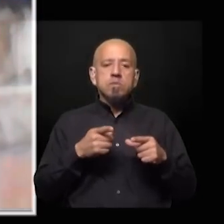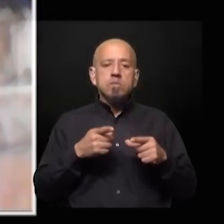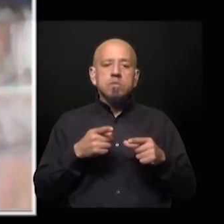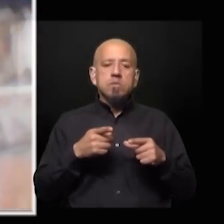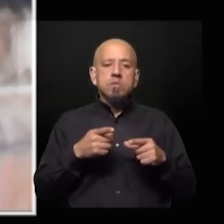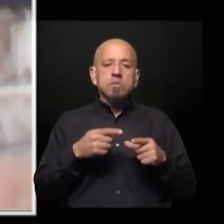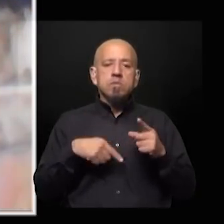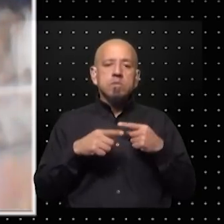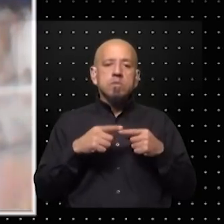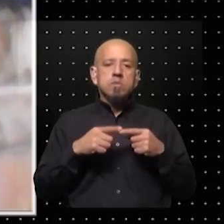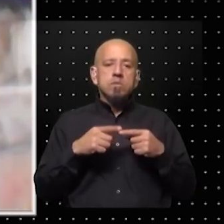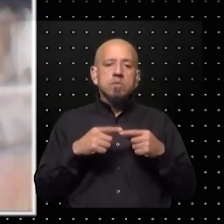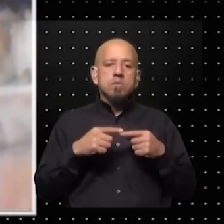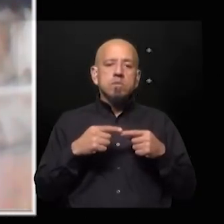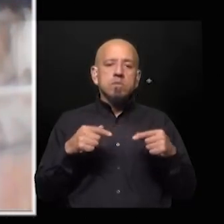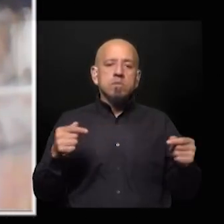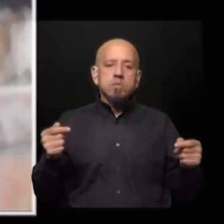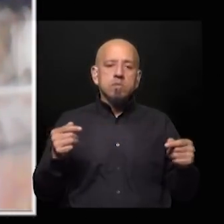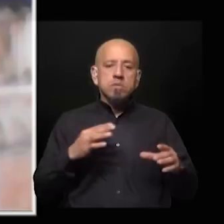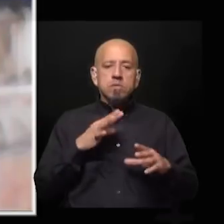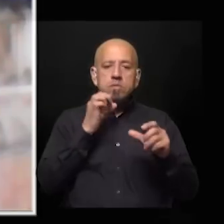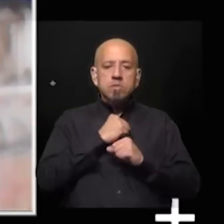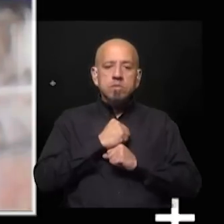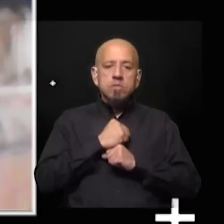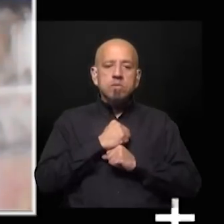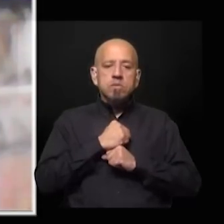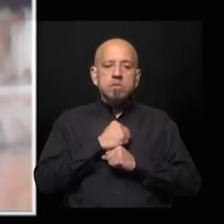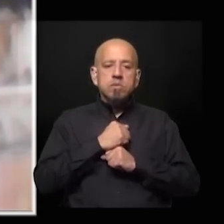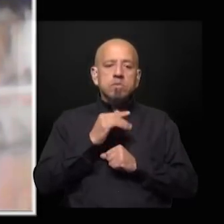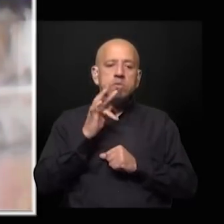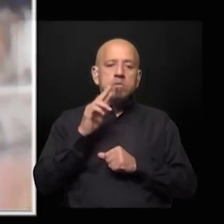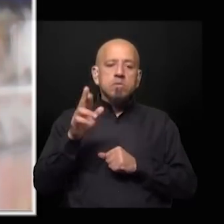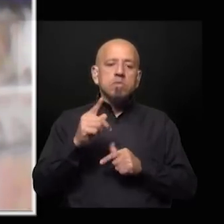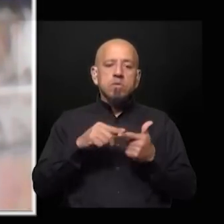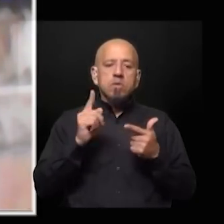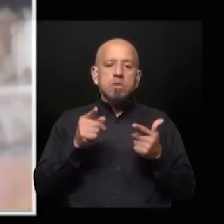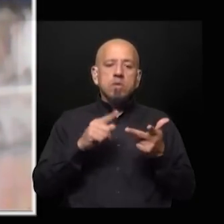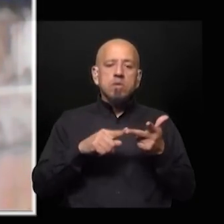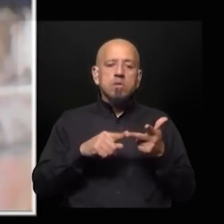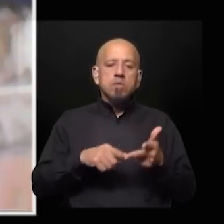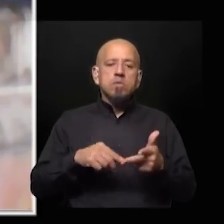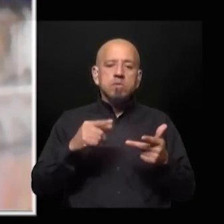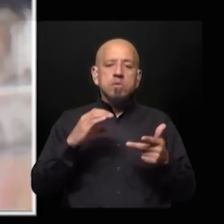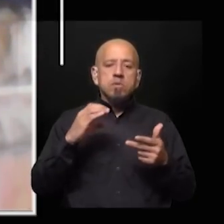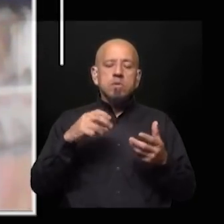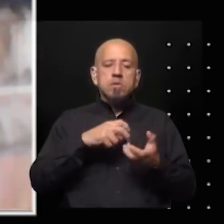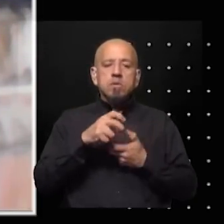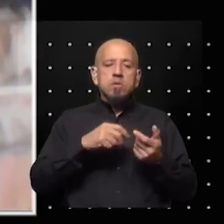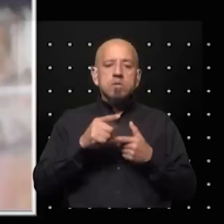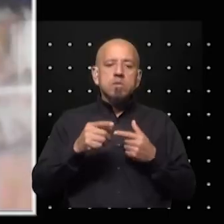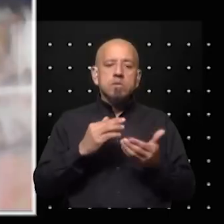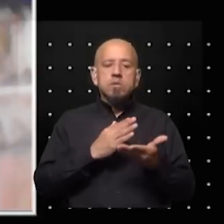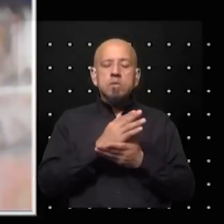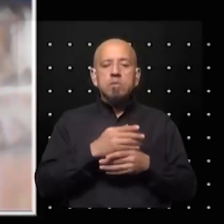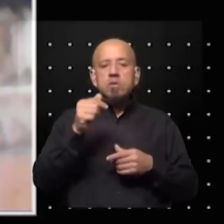han sido parte de una resistencia frente a todo esto que son Futurock Gelatina la revista Crisis Siempre Soy